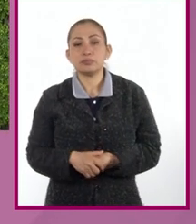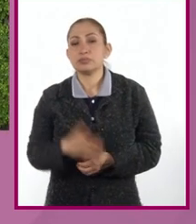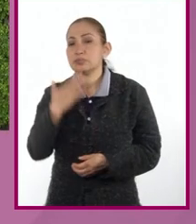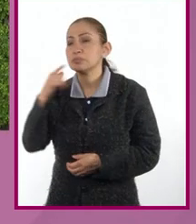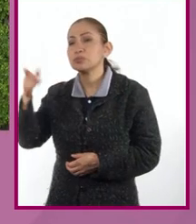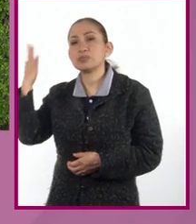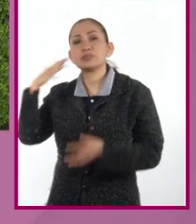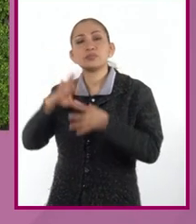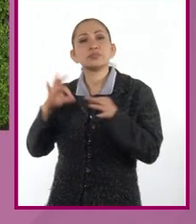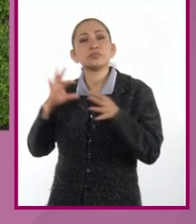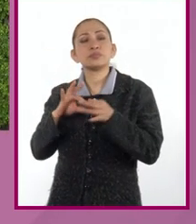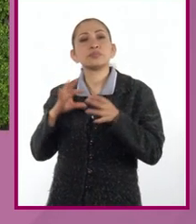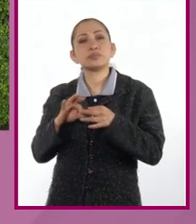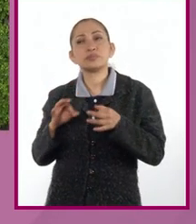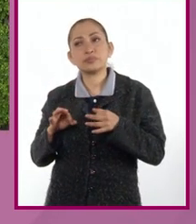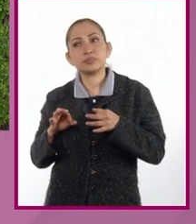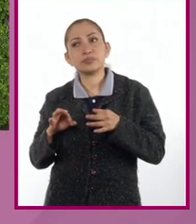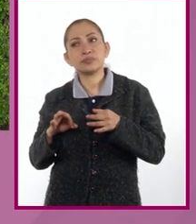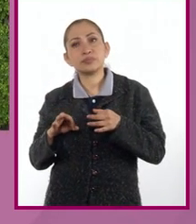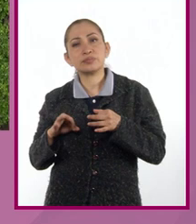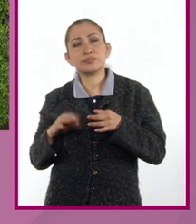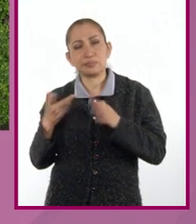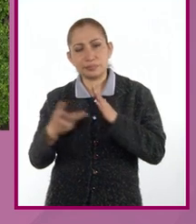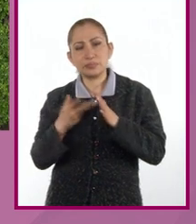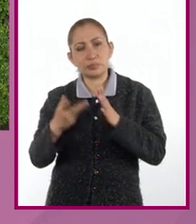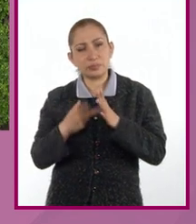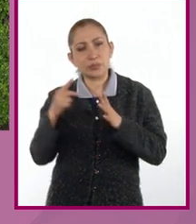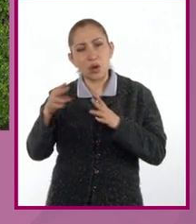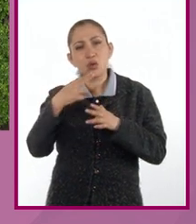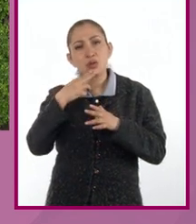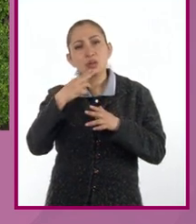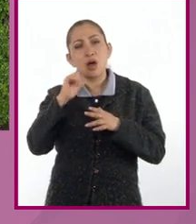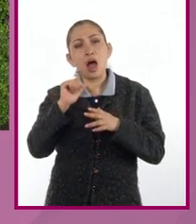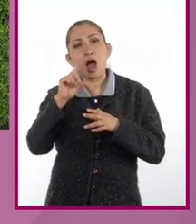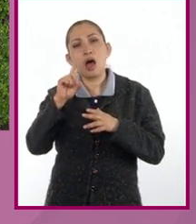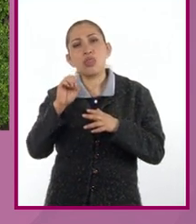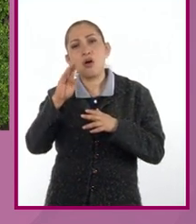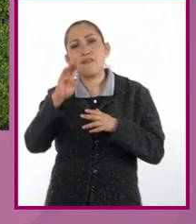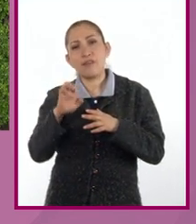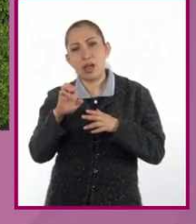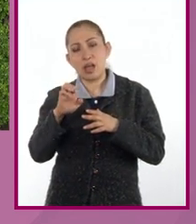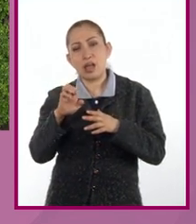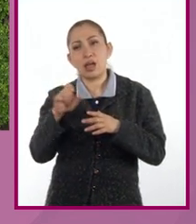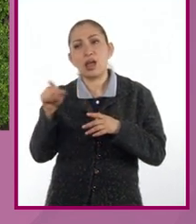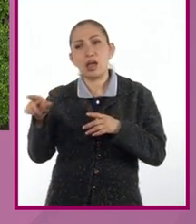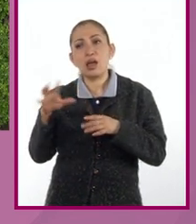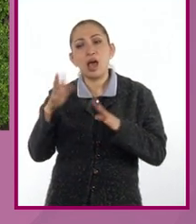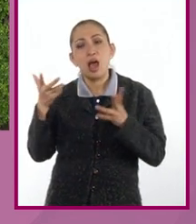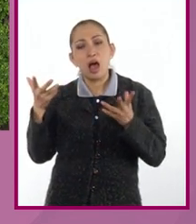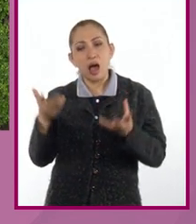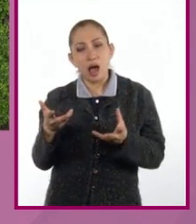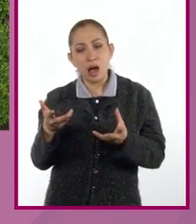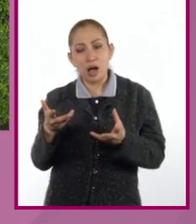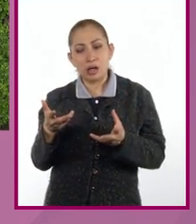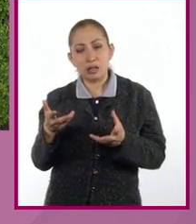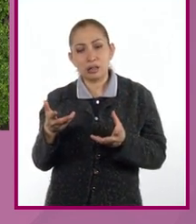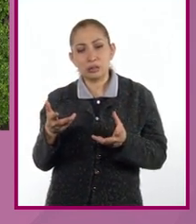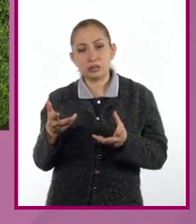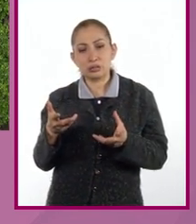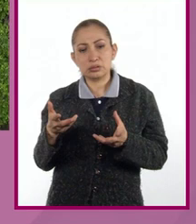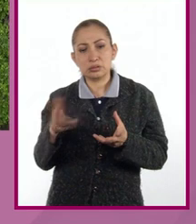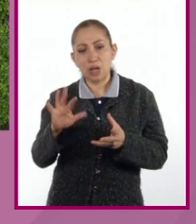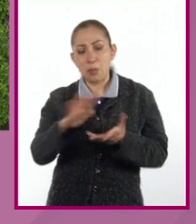Nos explicabas que en ocasiones el uso del adobe, o bueno, el uso del adobe ha hecho que se